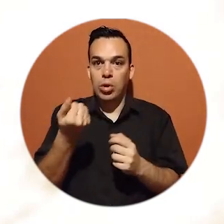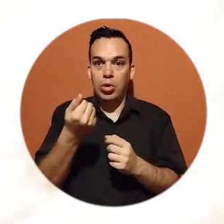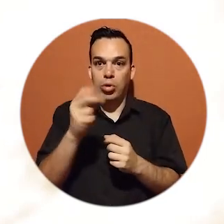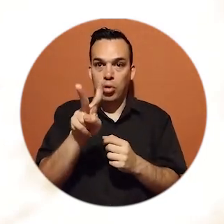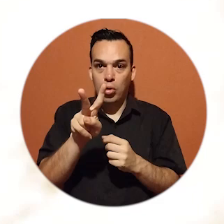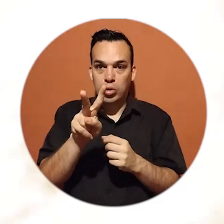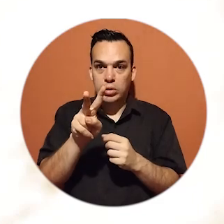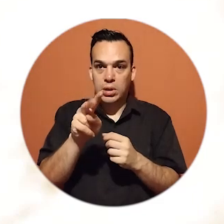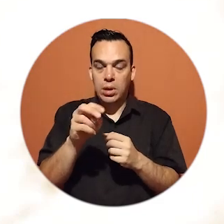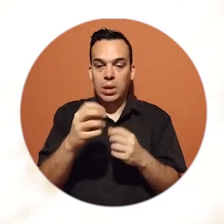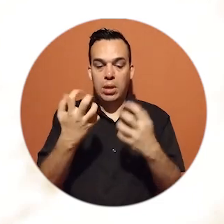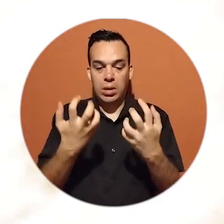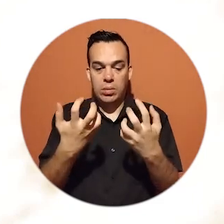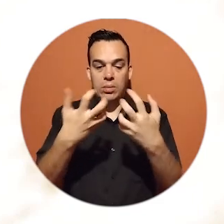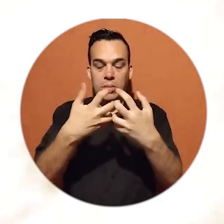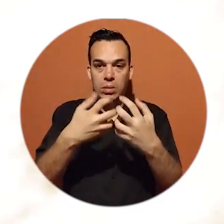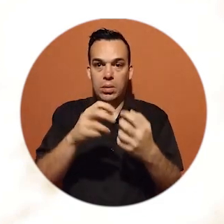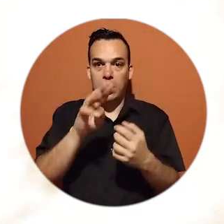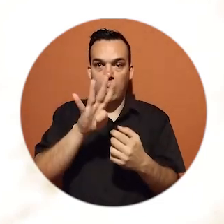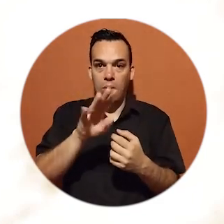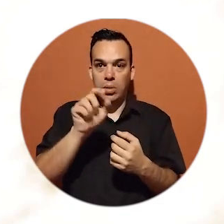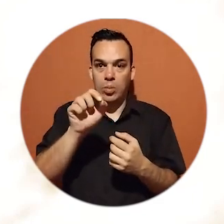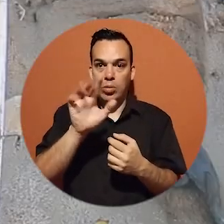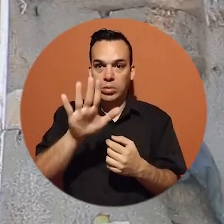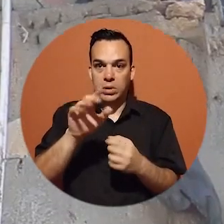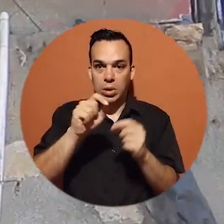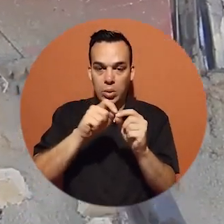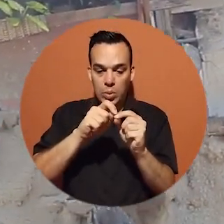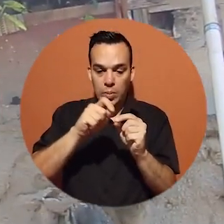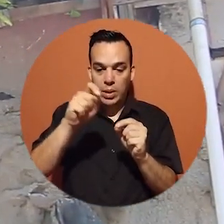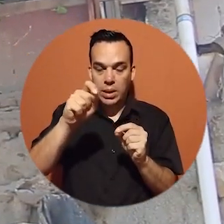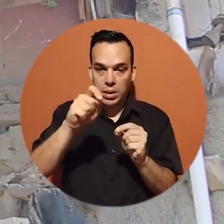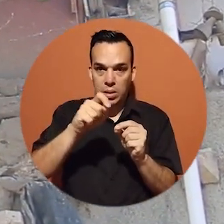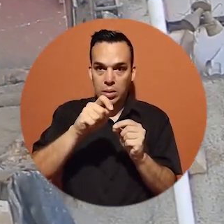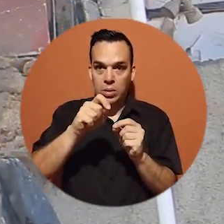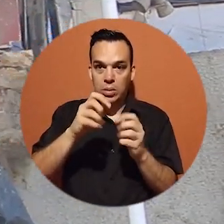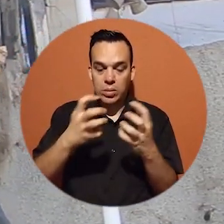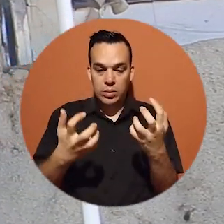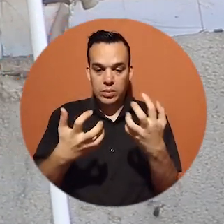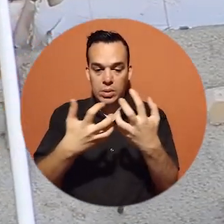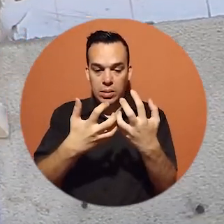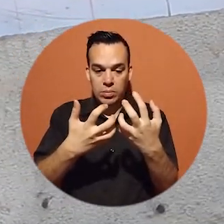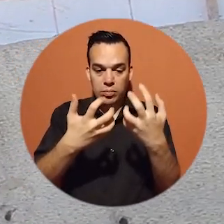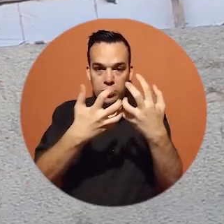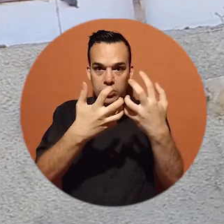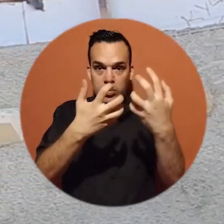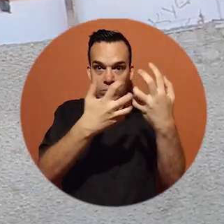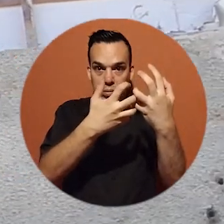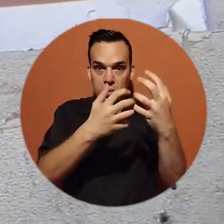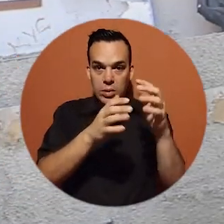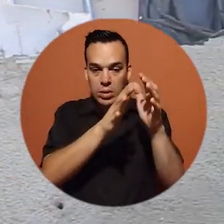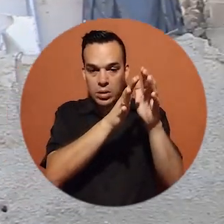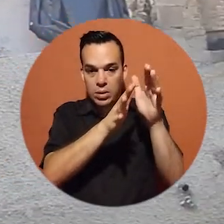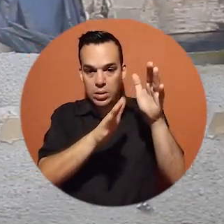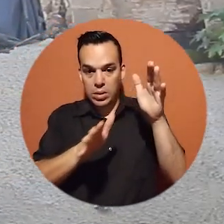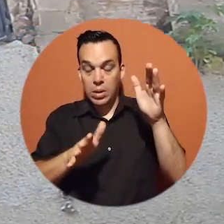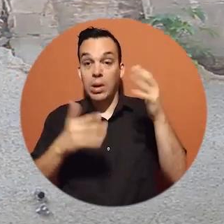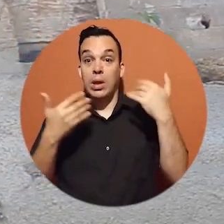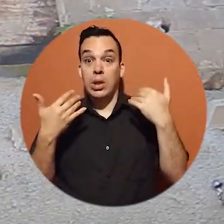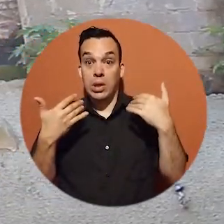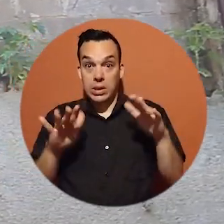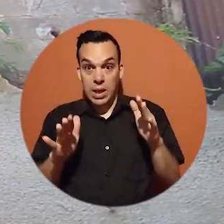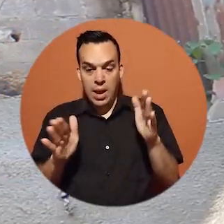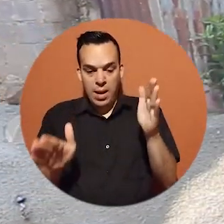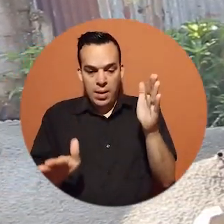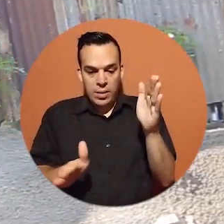hasta 12 metros y otros de 4.5 metros que ya se conllevan por medio de perforaciones en el terreno. Al momento de